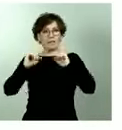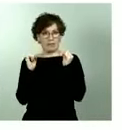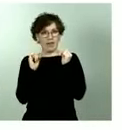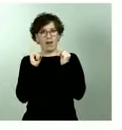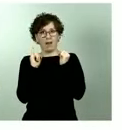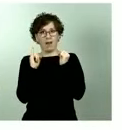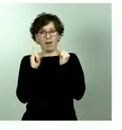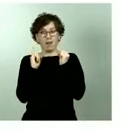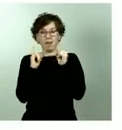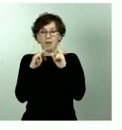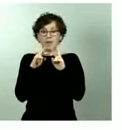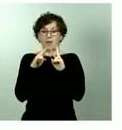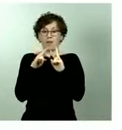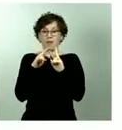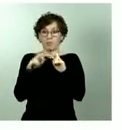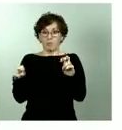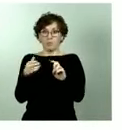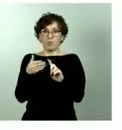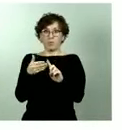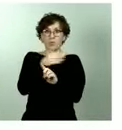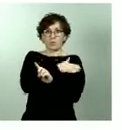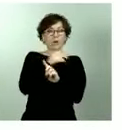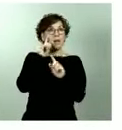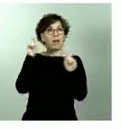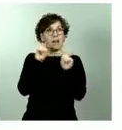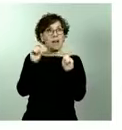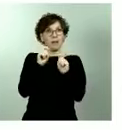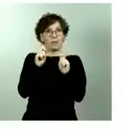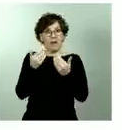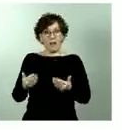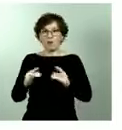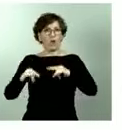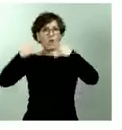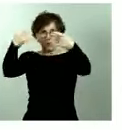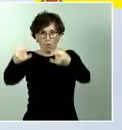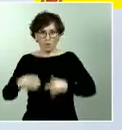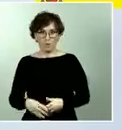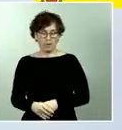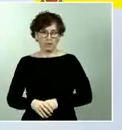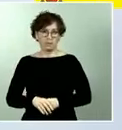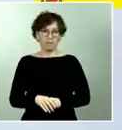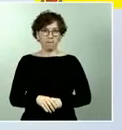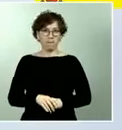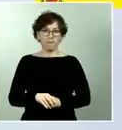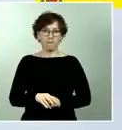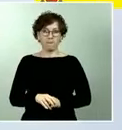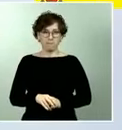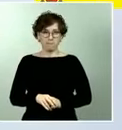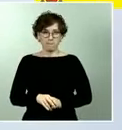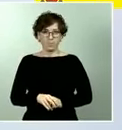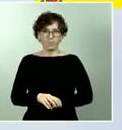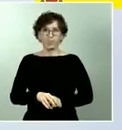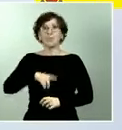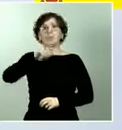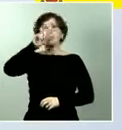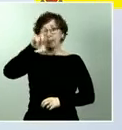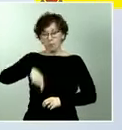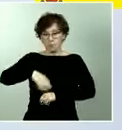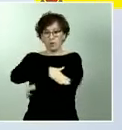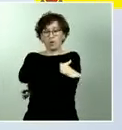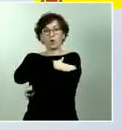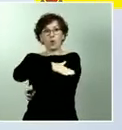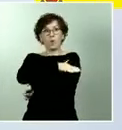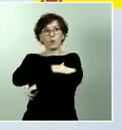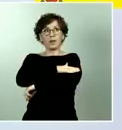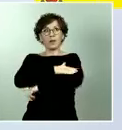el estado de alarma. Además, como saben, lo largo de esta semana, el Gobierno está repartiendo más de 10 millones de mascarillas